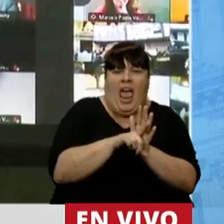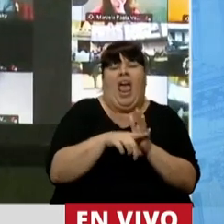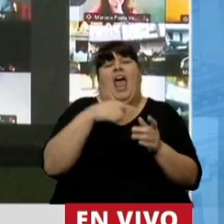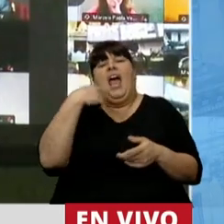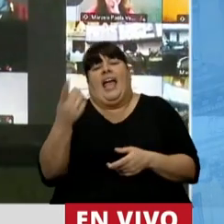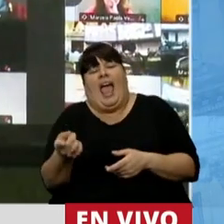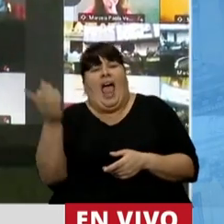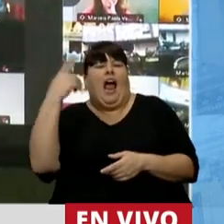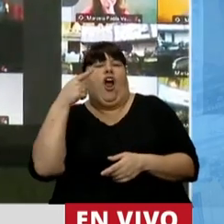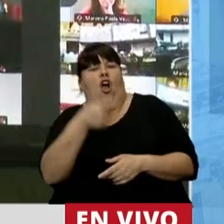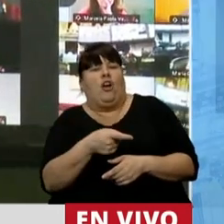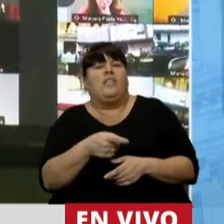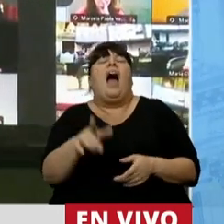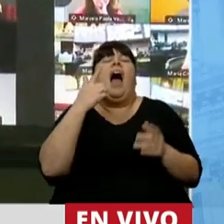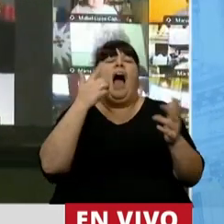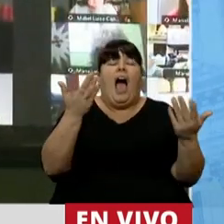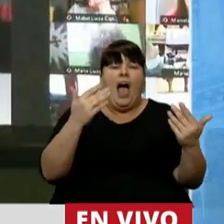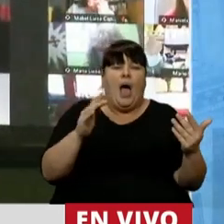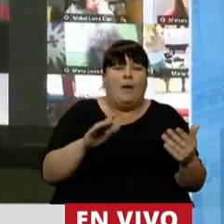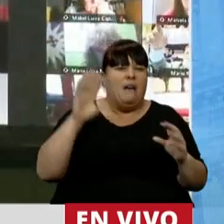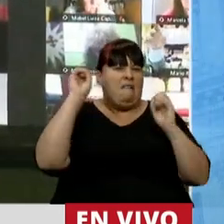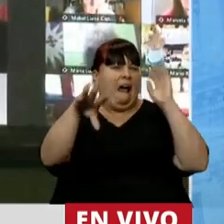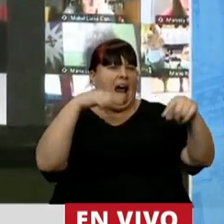que atentaban a ver...